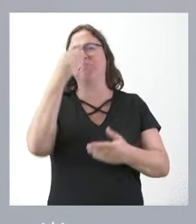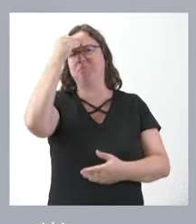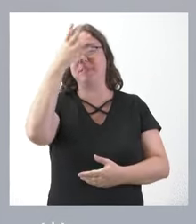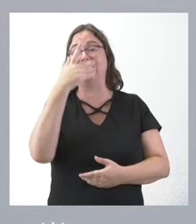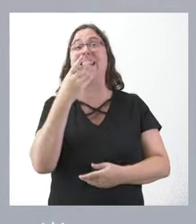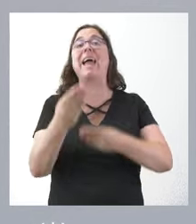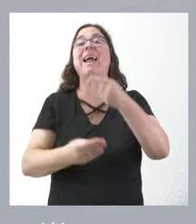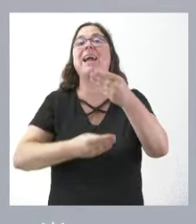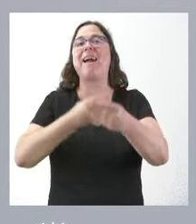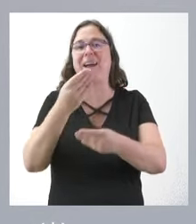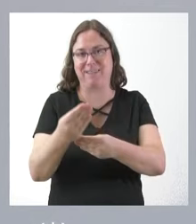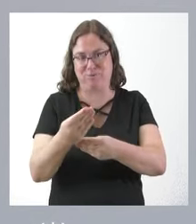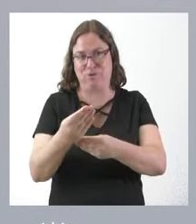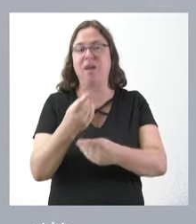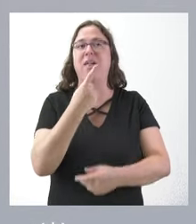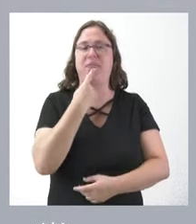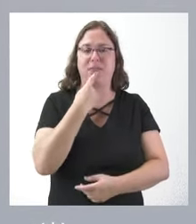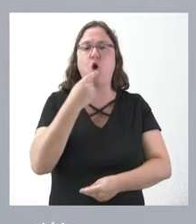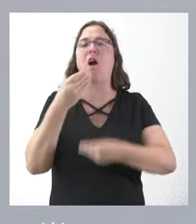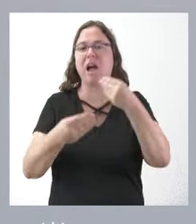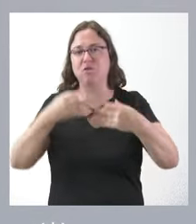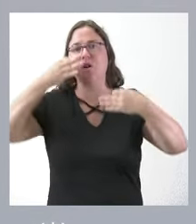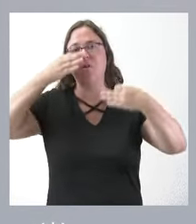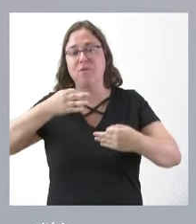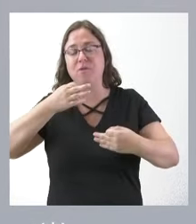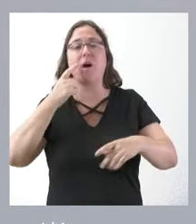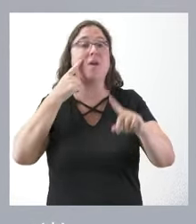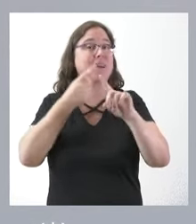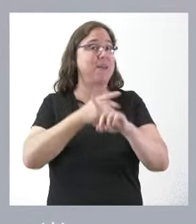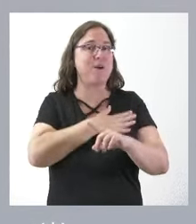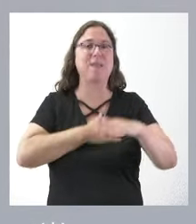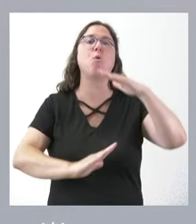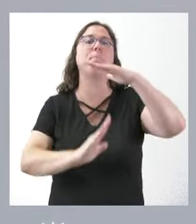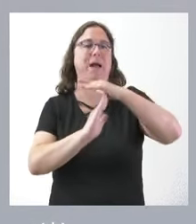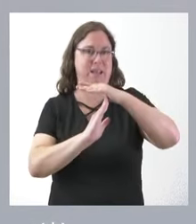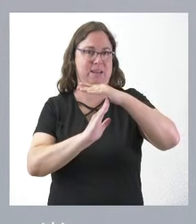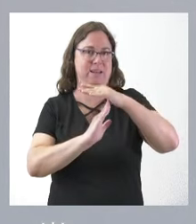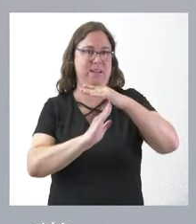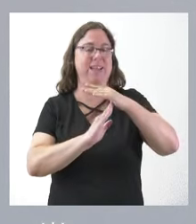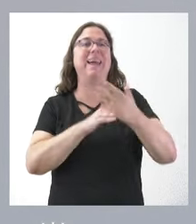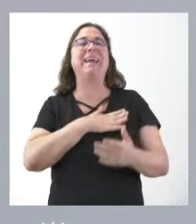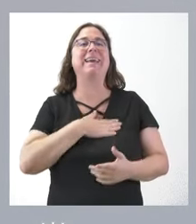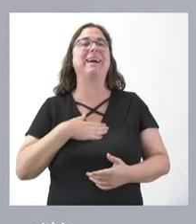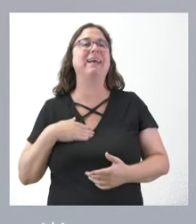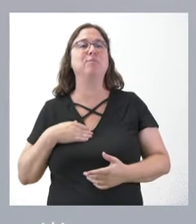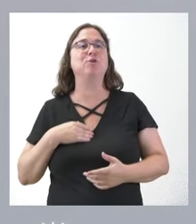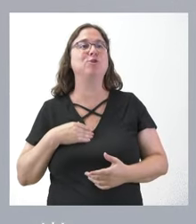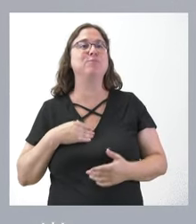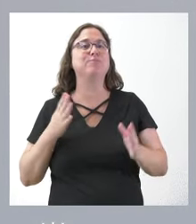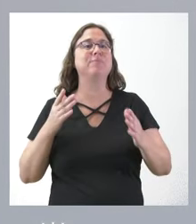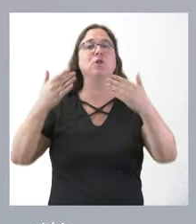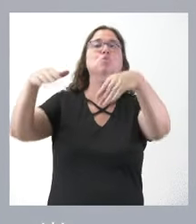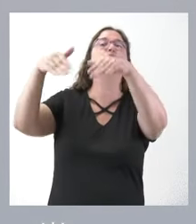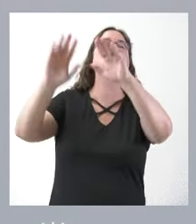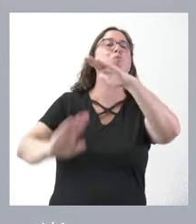acciones y por los hechos, porque al final se trata de parar esto. No se trata de que lo paren aquellos